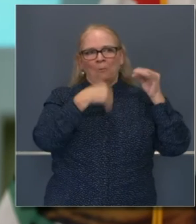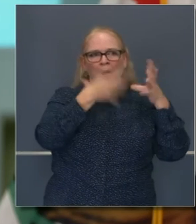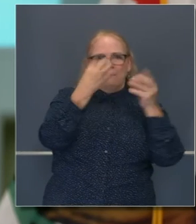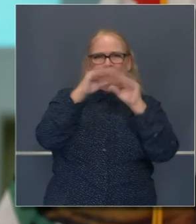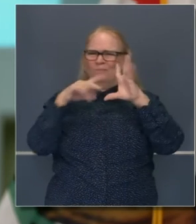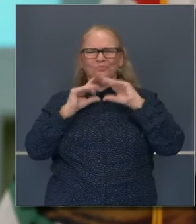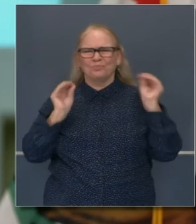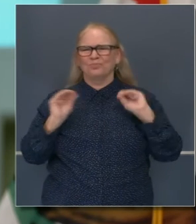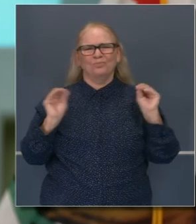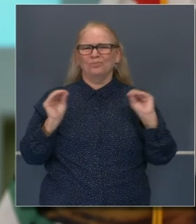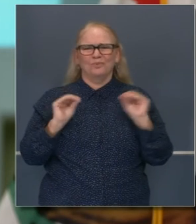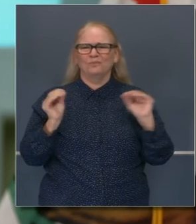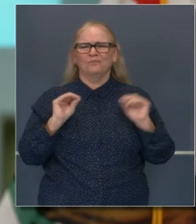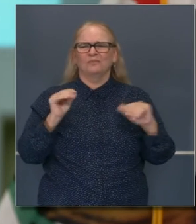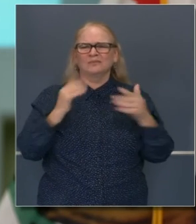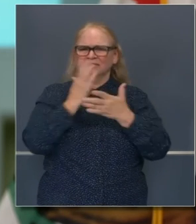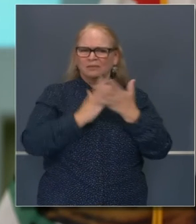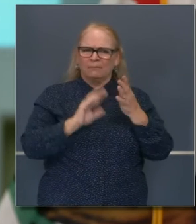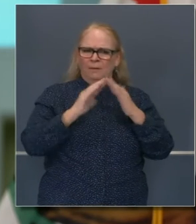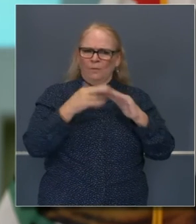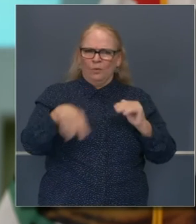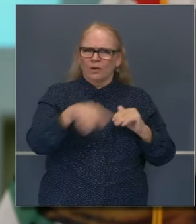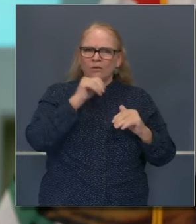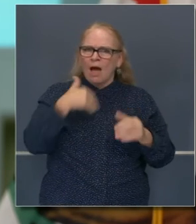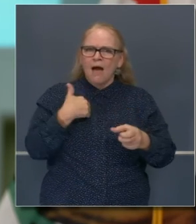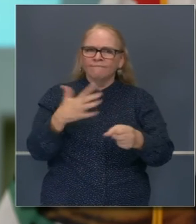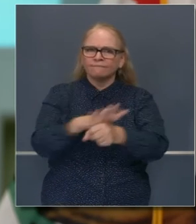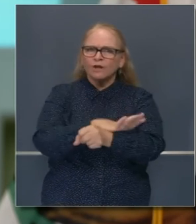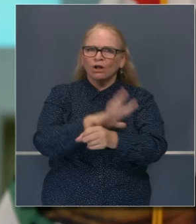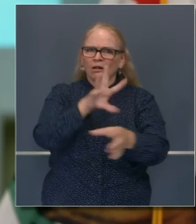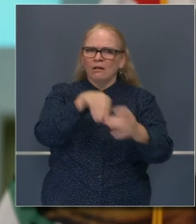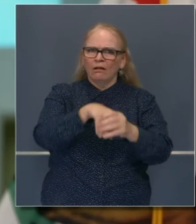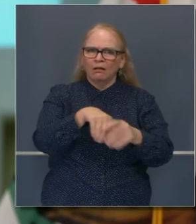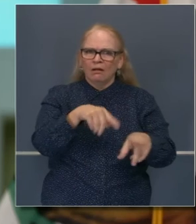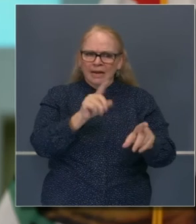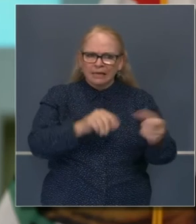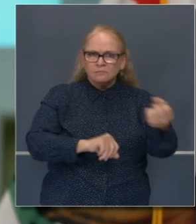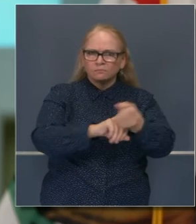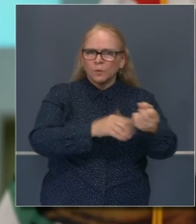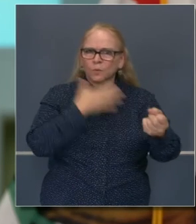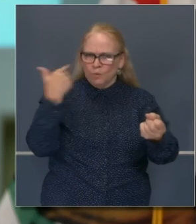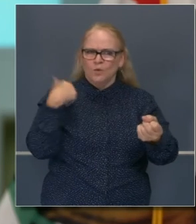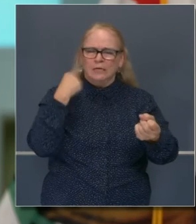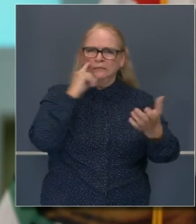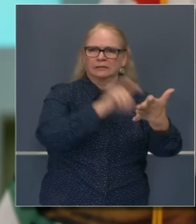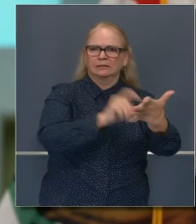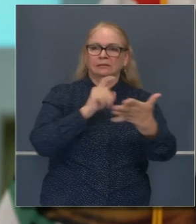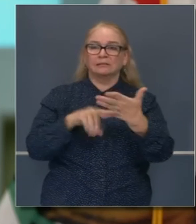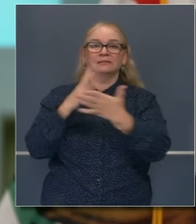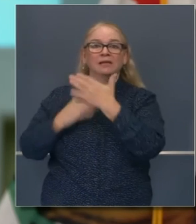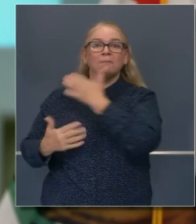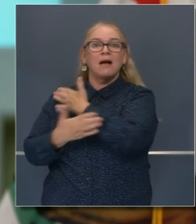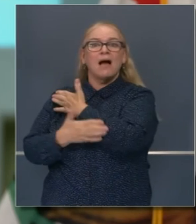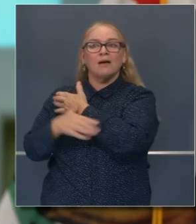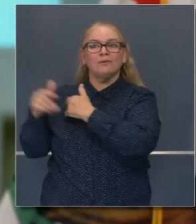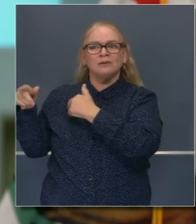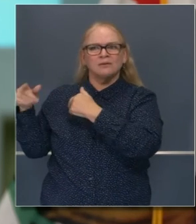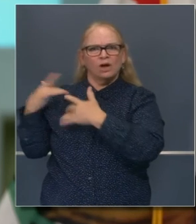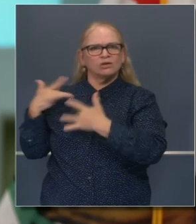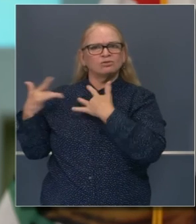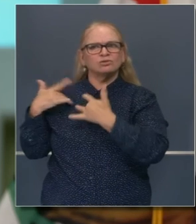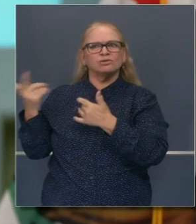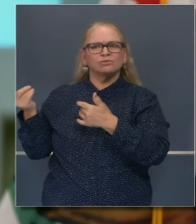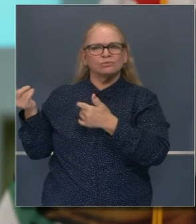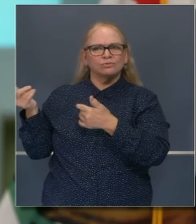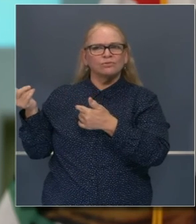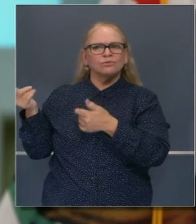Pero específicamente algún condado específico. Respecto a su pregunta de que algunos condados están preocupados específicamente, el doctor